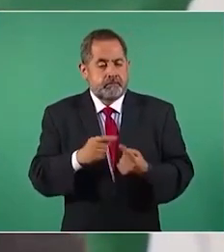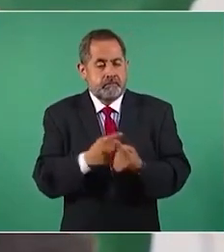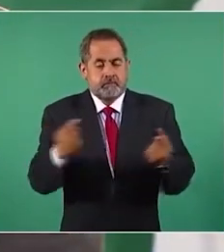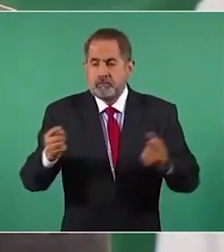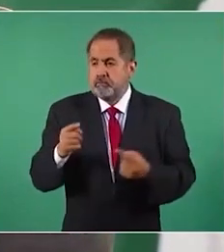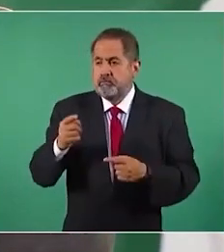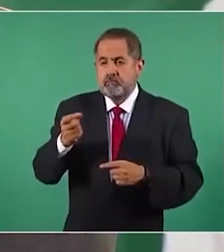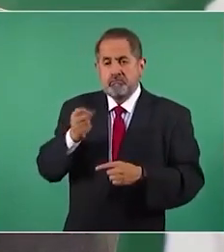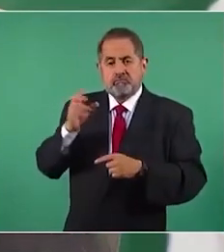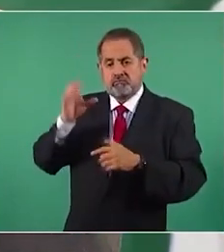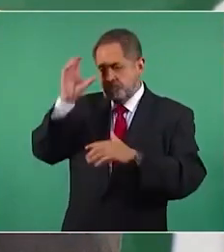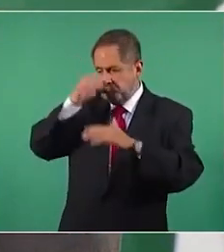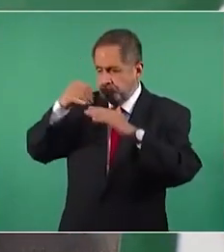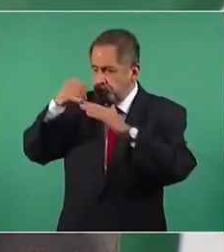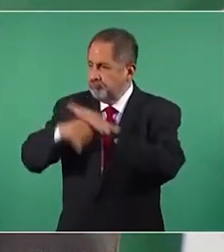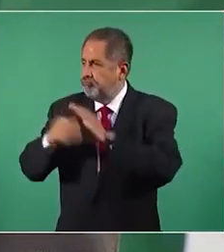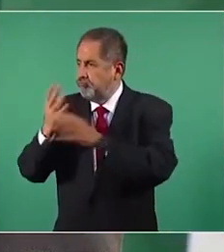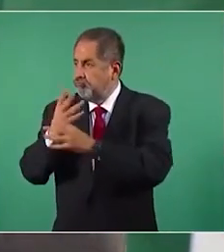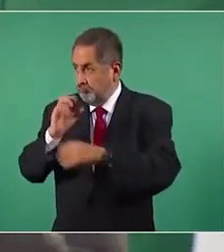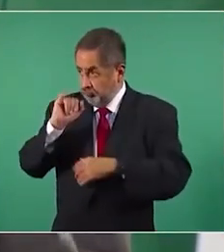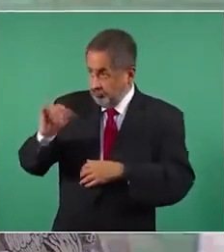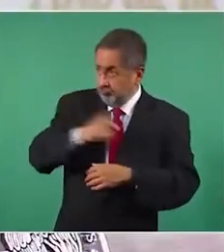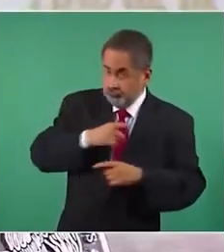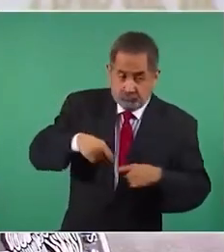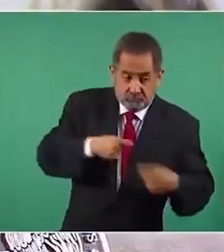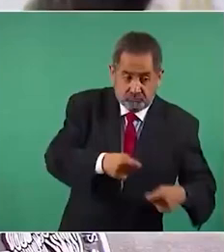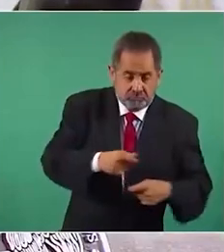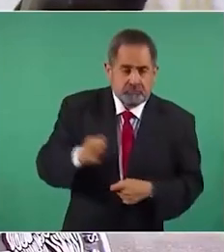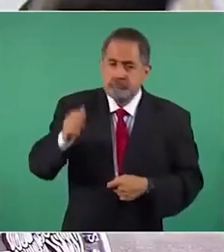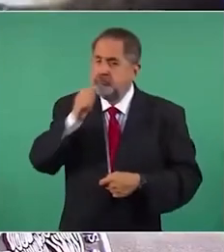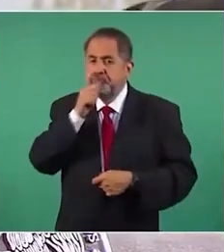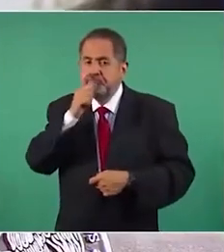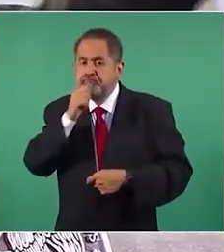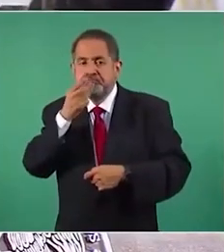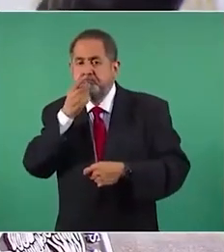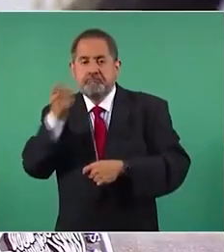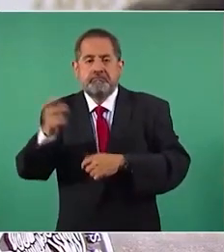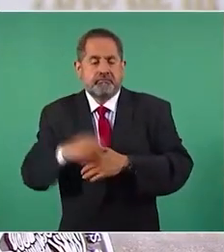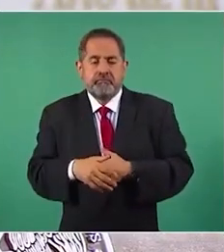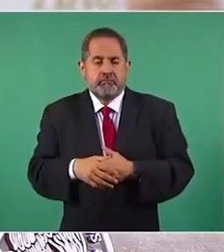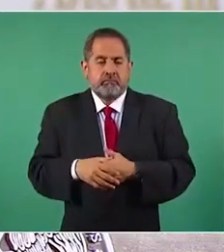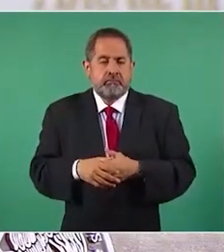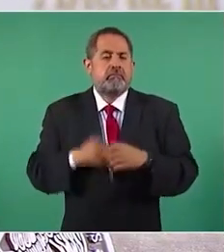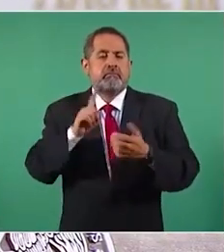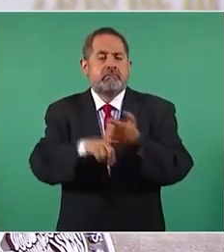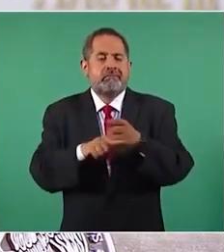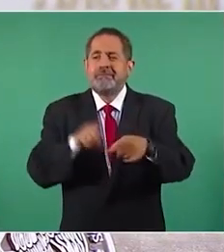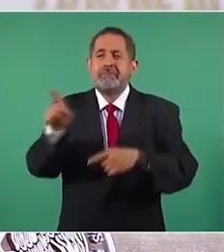científico o sea no es a ver es que no queremos